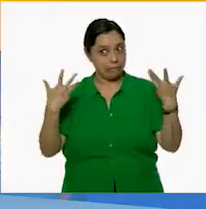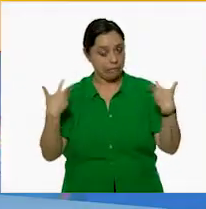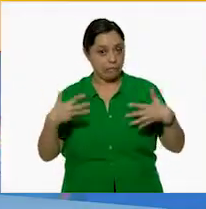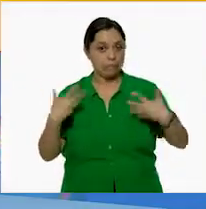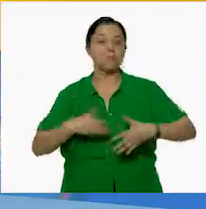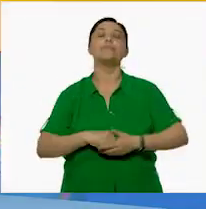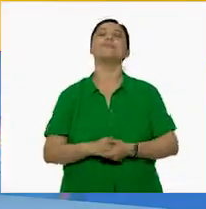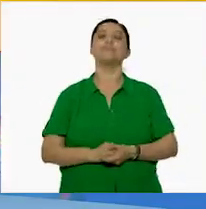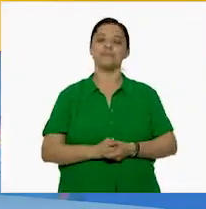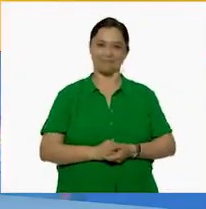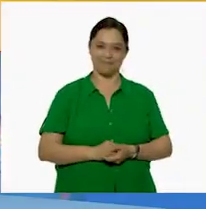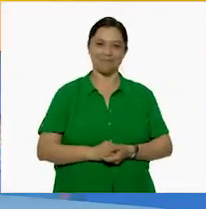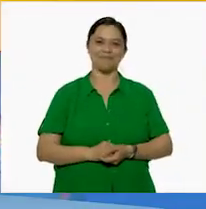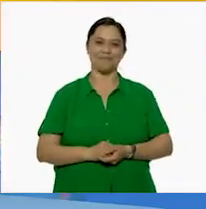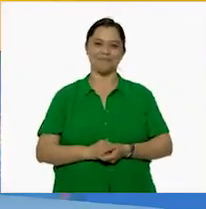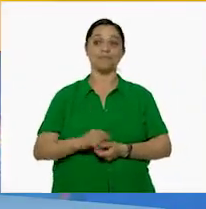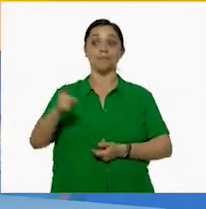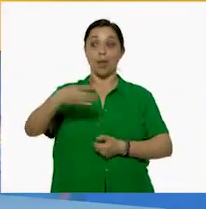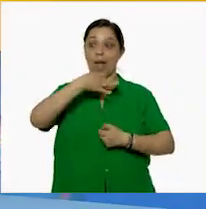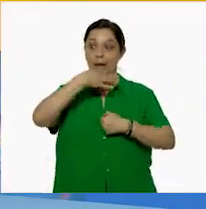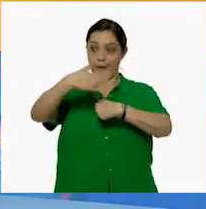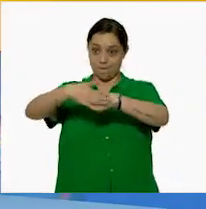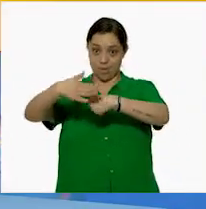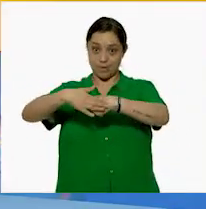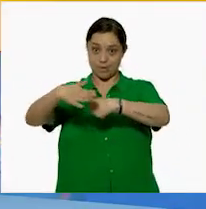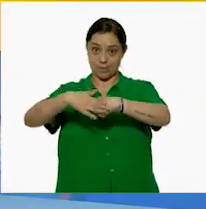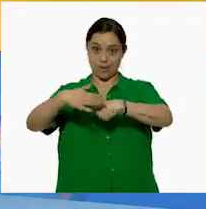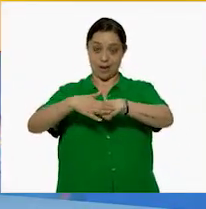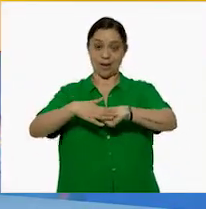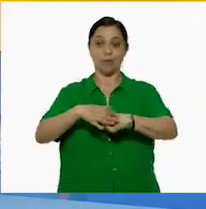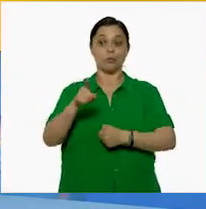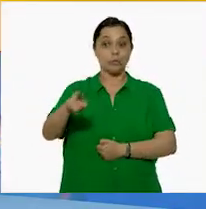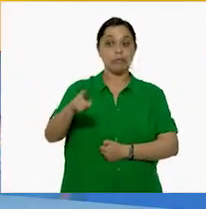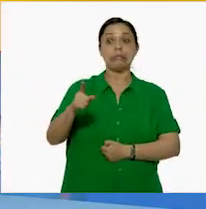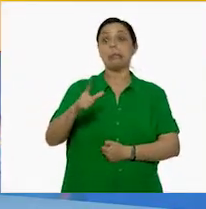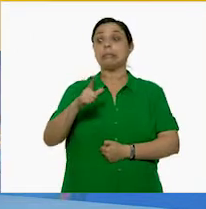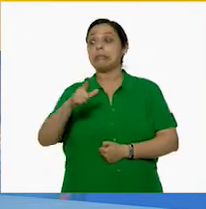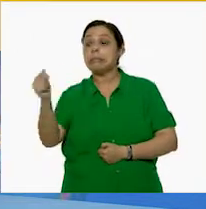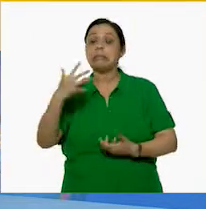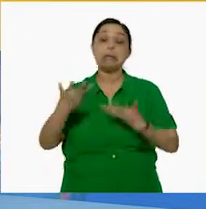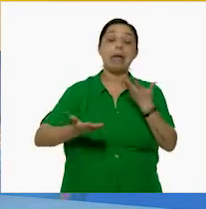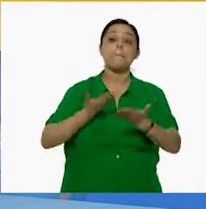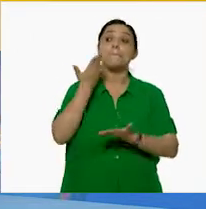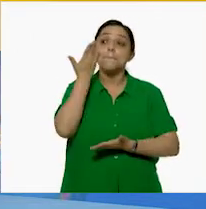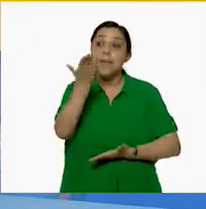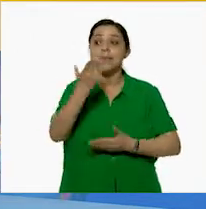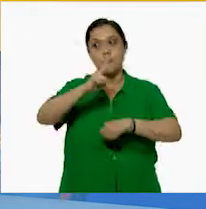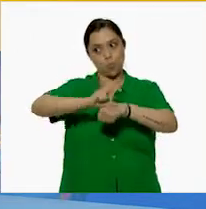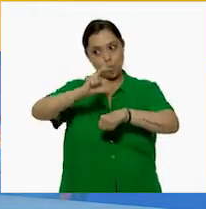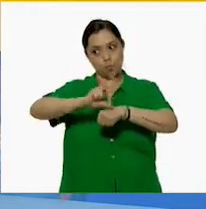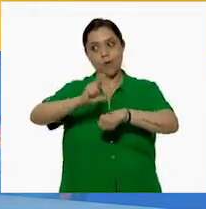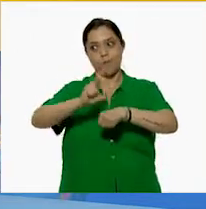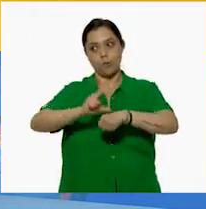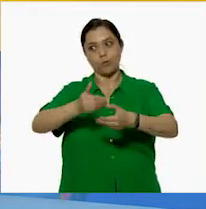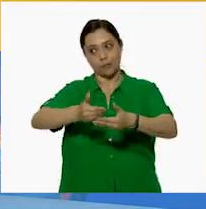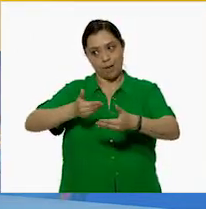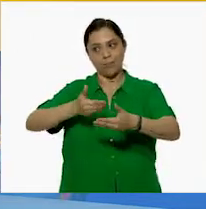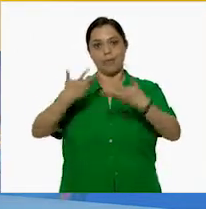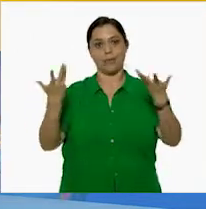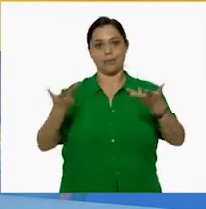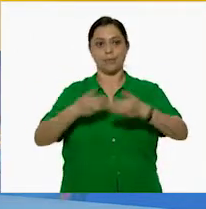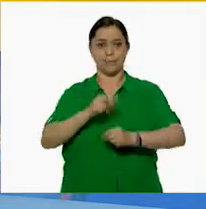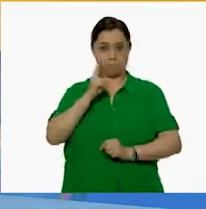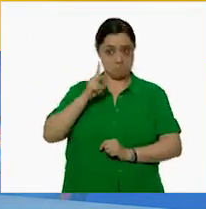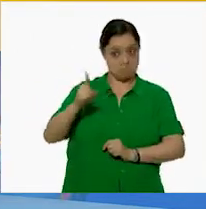Ándale, Ale, ve a avisarle para que no se les vaya a pasar a hacer su pedido de mercancía. Parece que estos